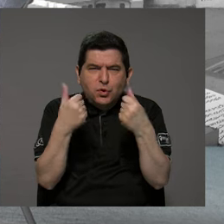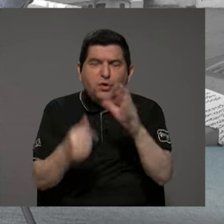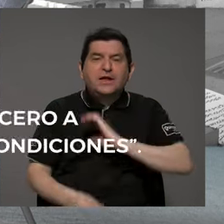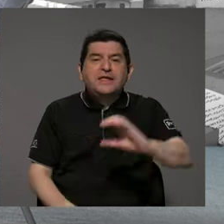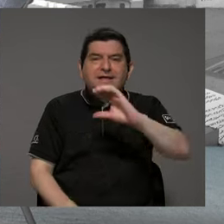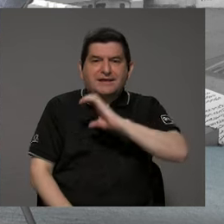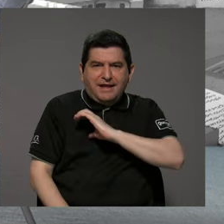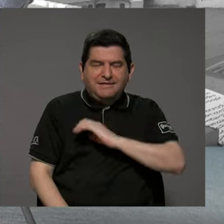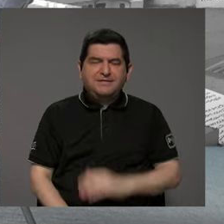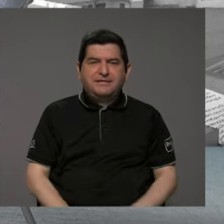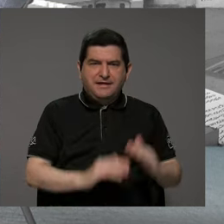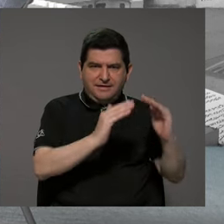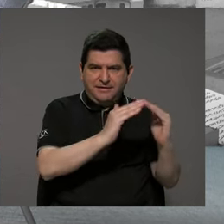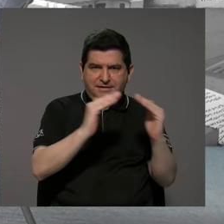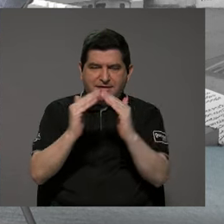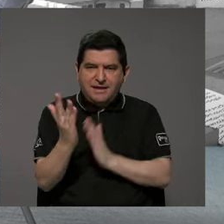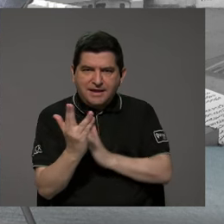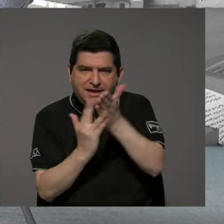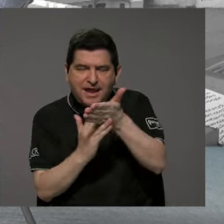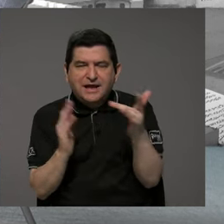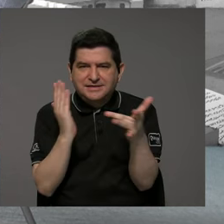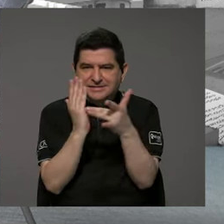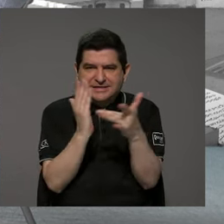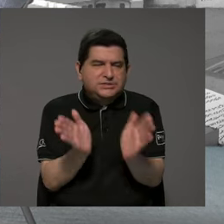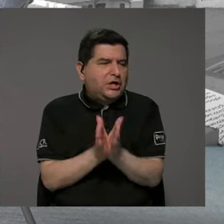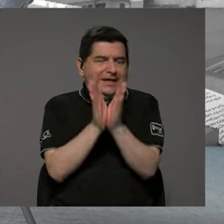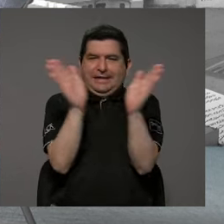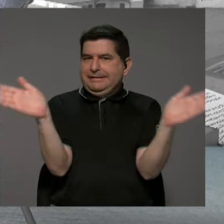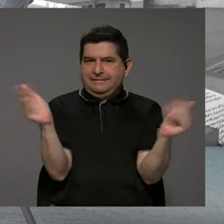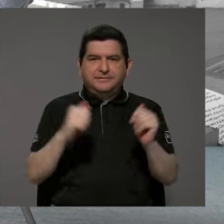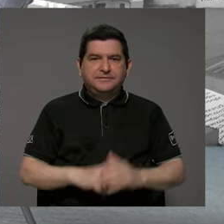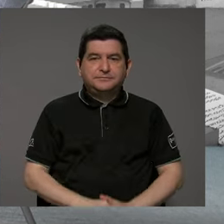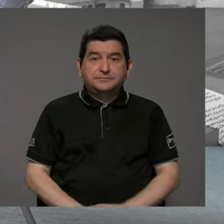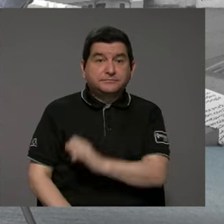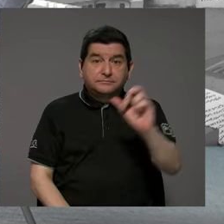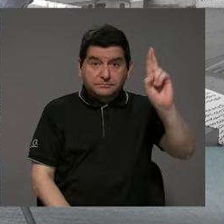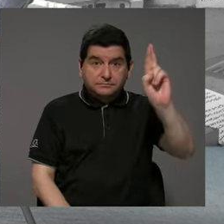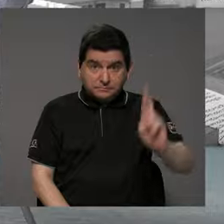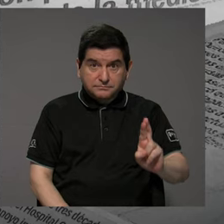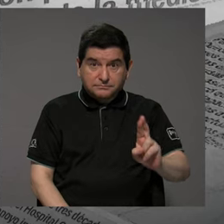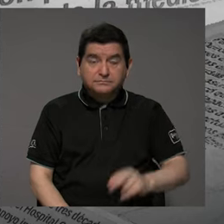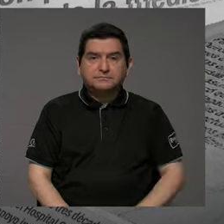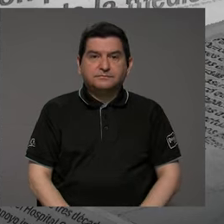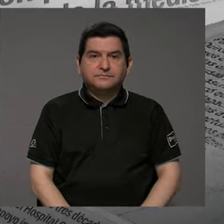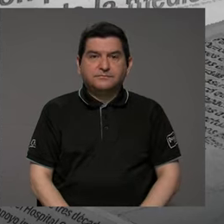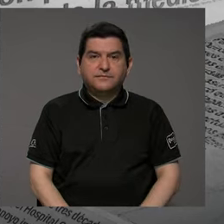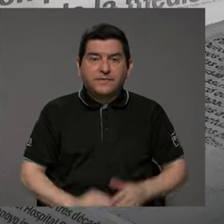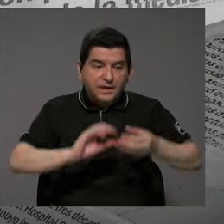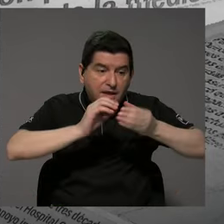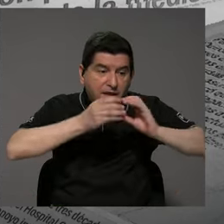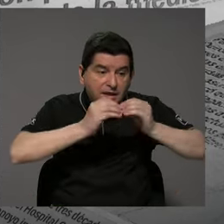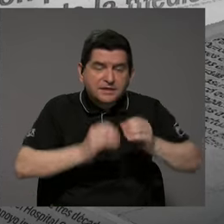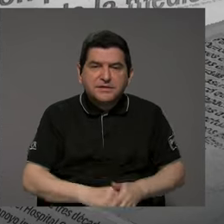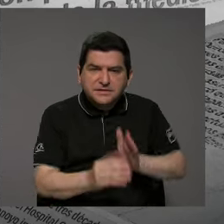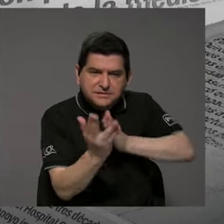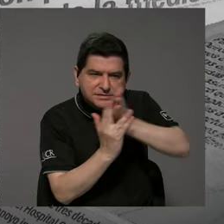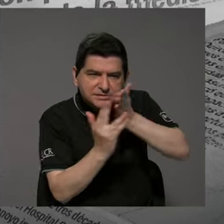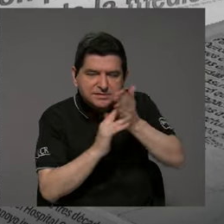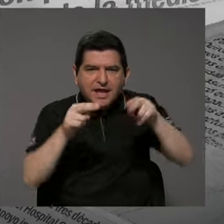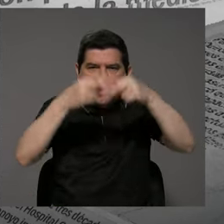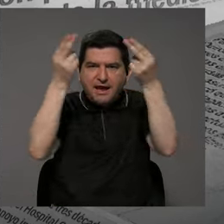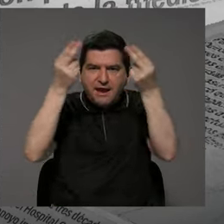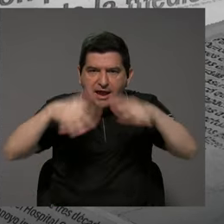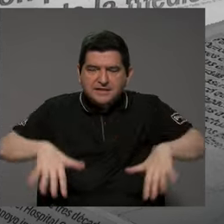calidad, en los hogares de acceso a la tecnología en general. Que Costa Rica en el índice de asequibilidad de internet